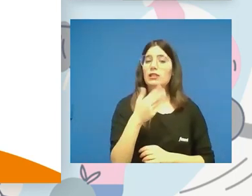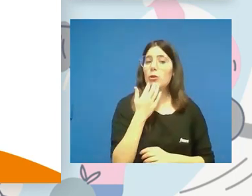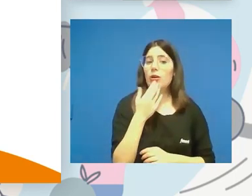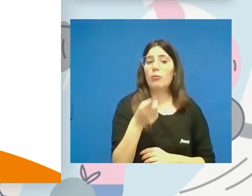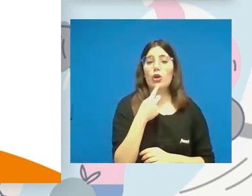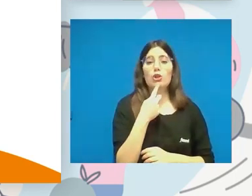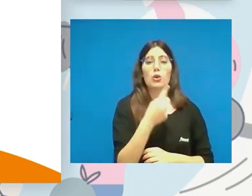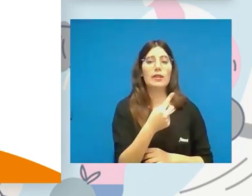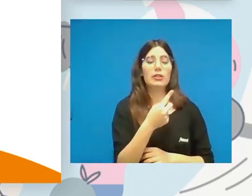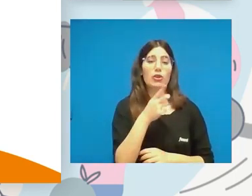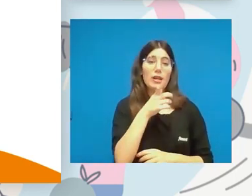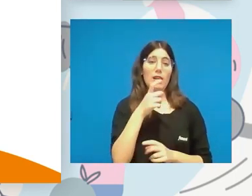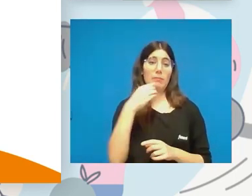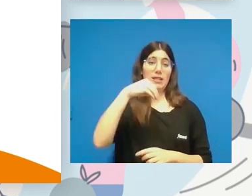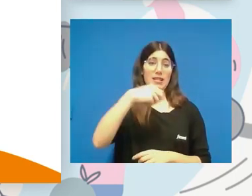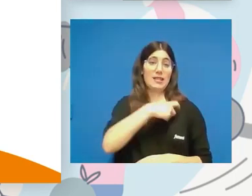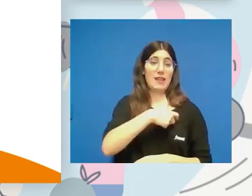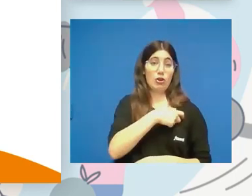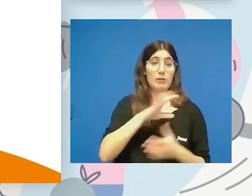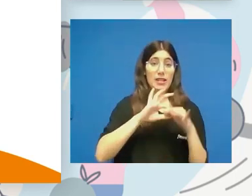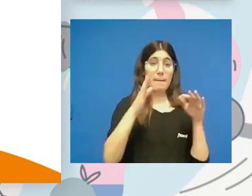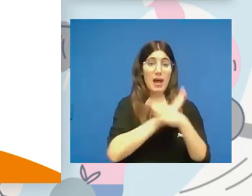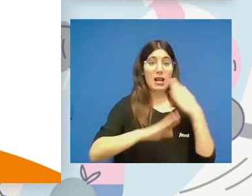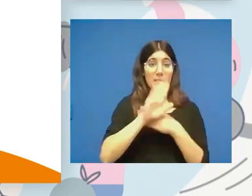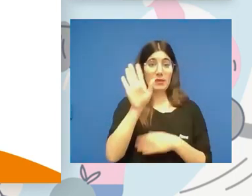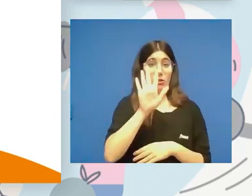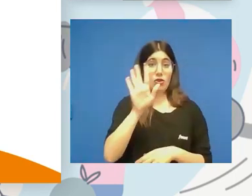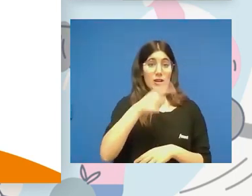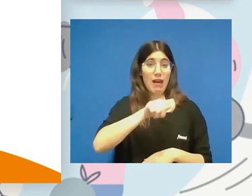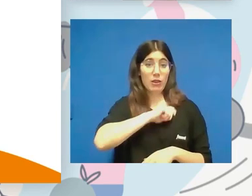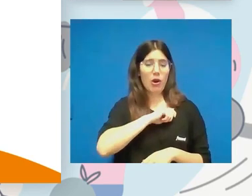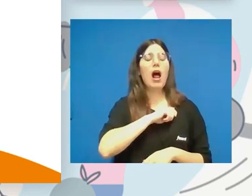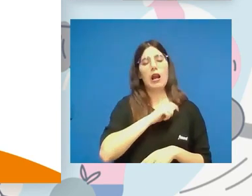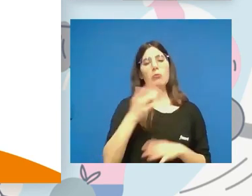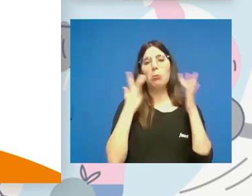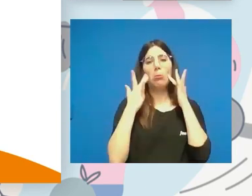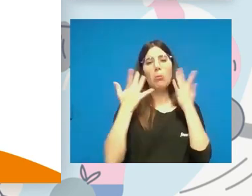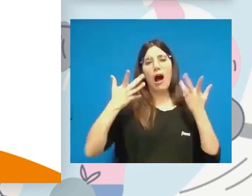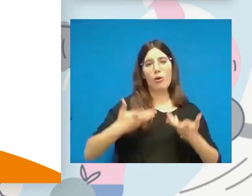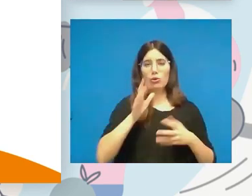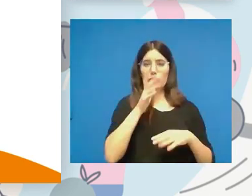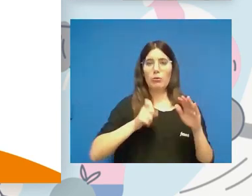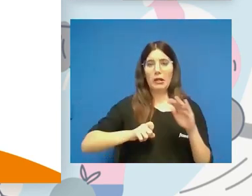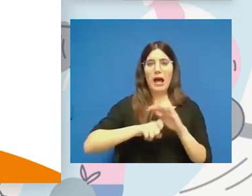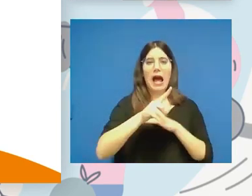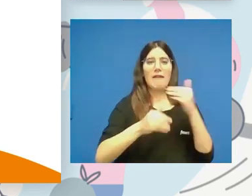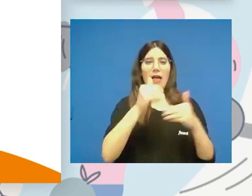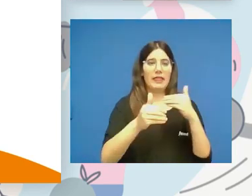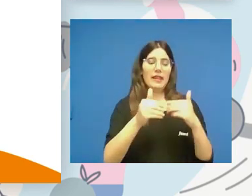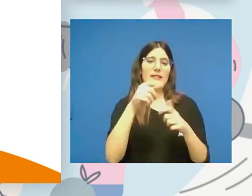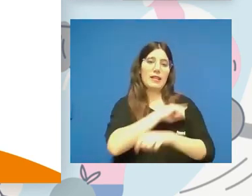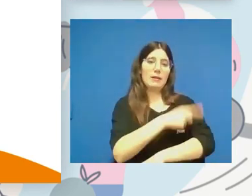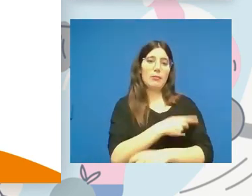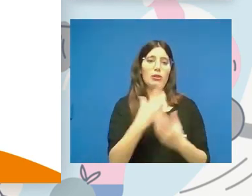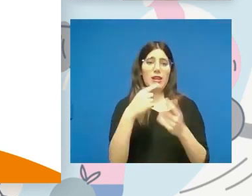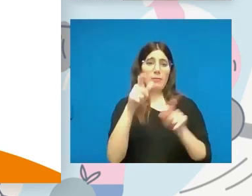presidente del Comité Paralímpico Internacional. Estaba absolutamente satisfecho con los avances que hay en materia de deporte de personas con discapacidad